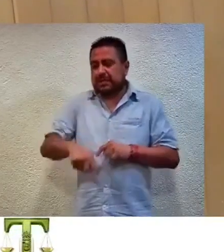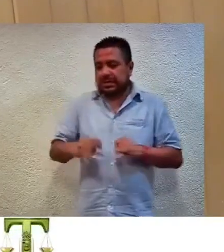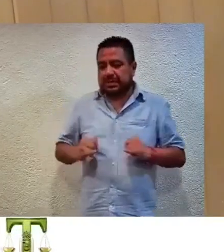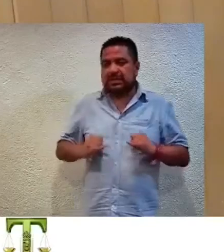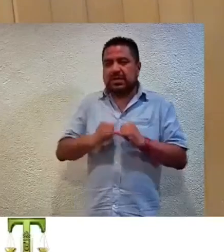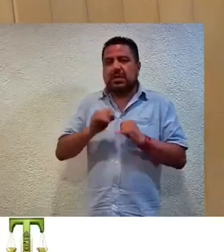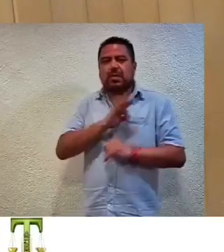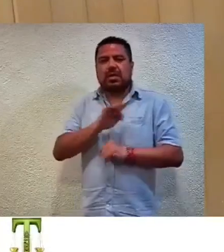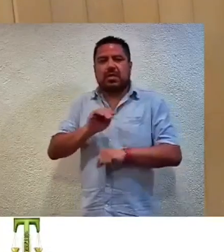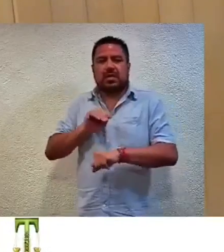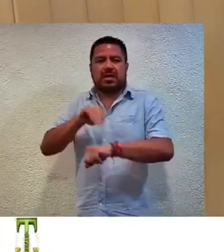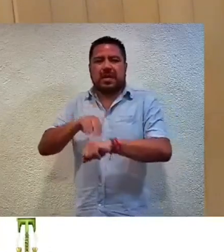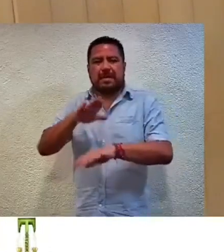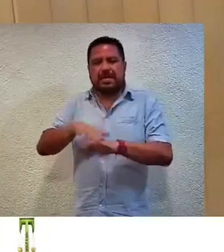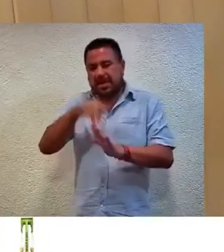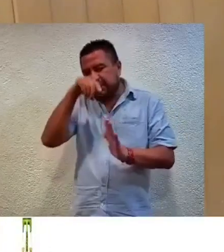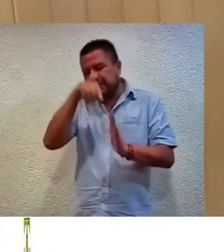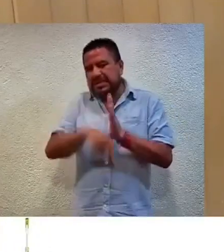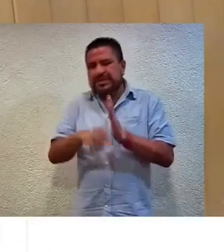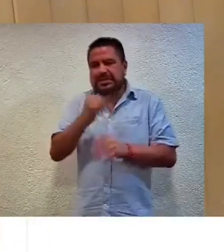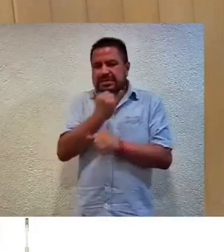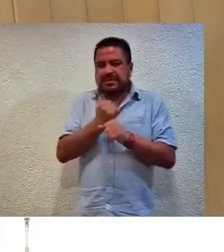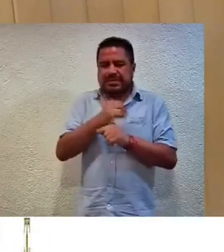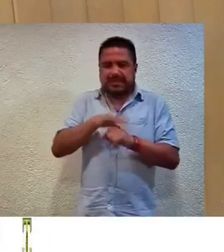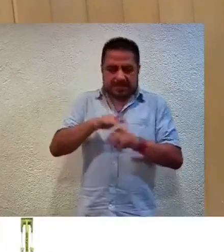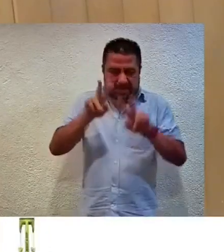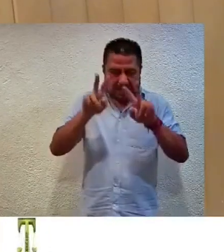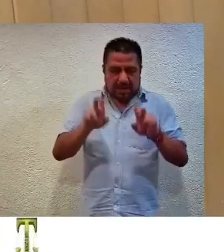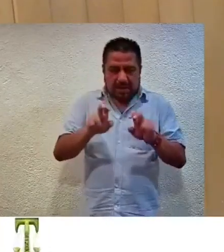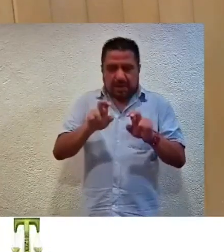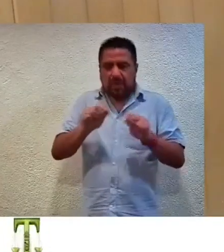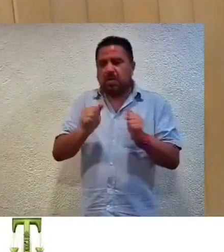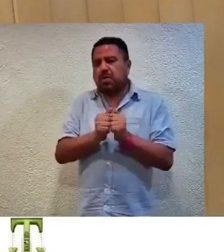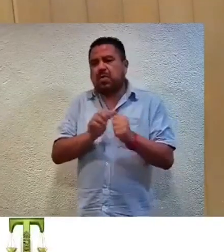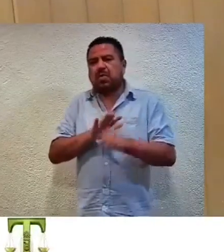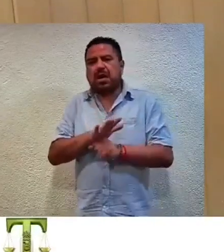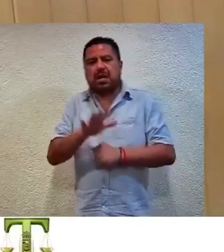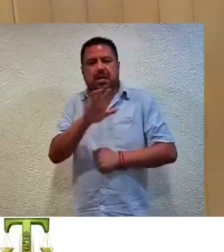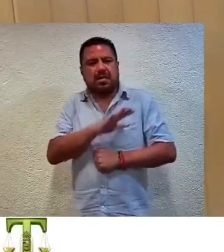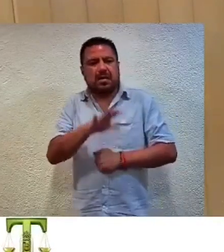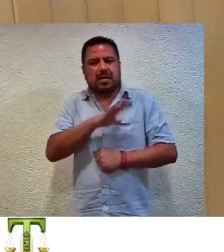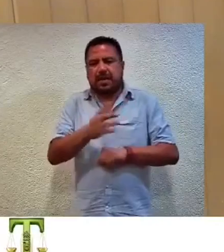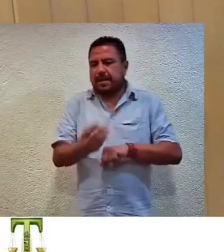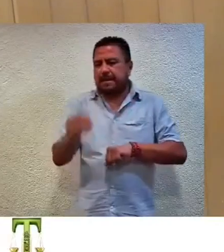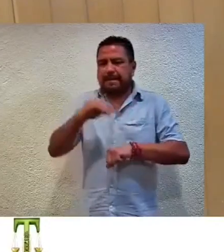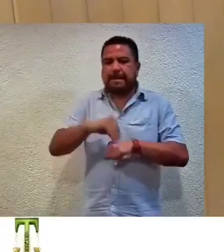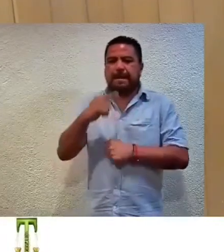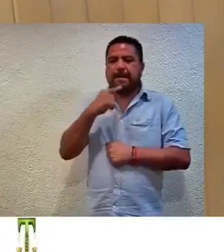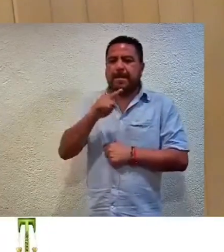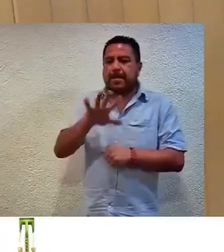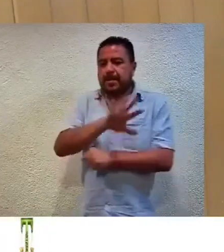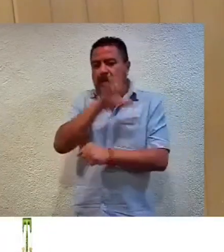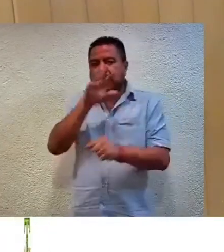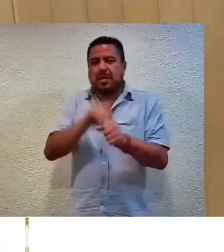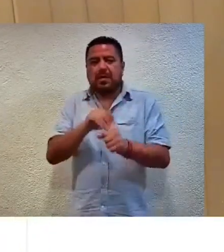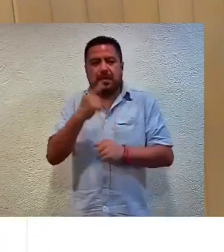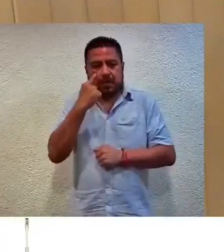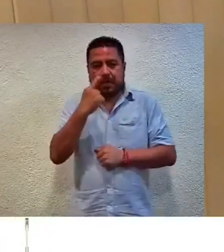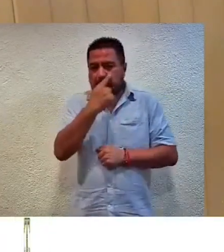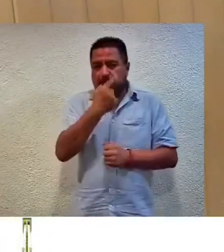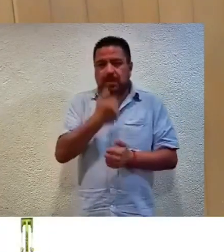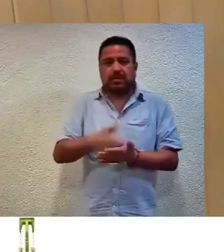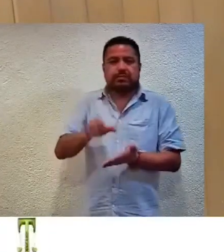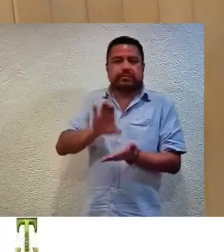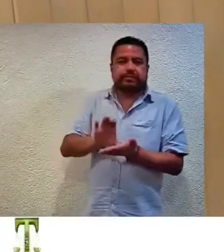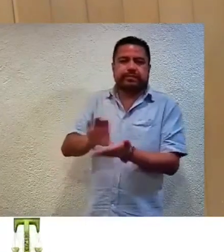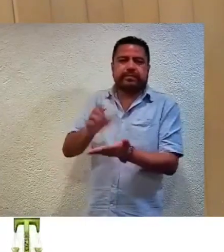pronuncie respecto al fondo de la litis planteada, al quedar superados los efectos de la omisión impugnada, toda vez que la pretensión del pago de las